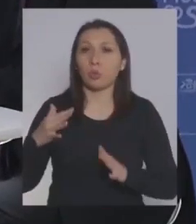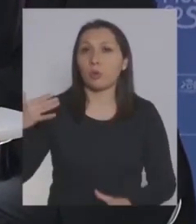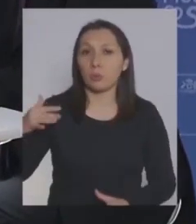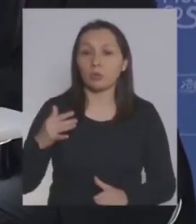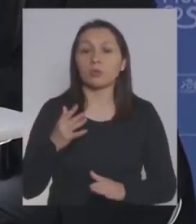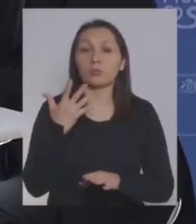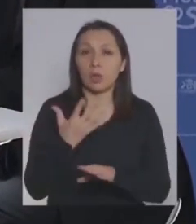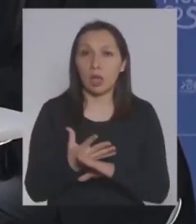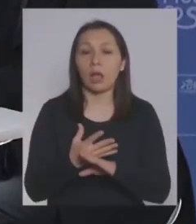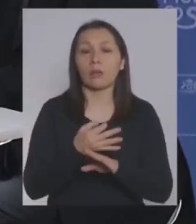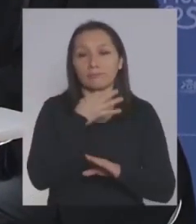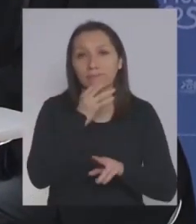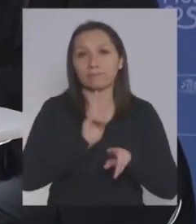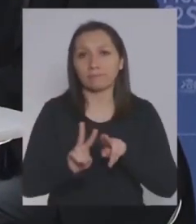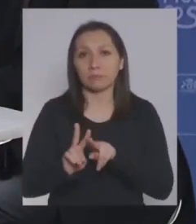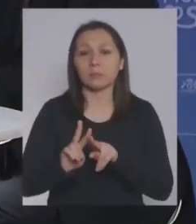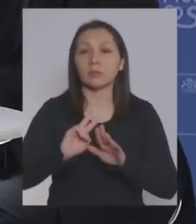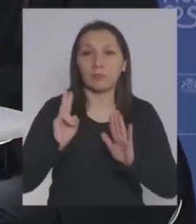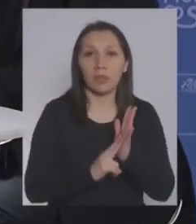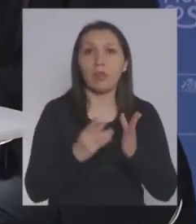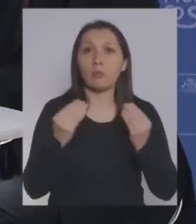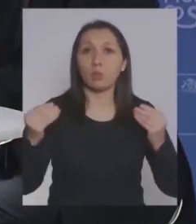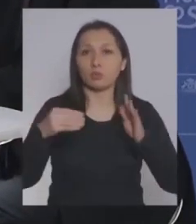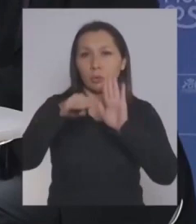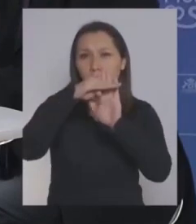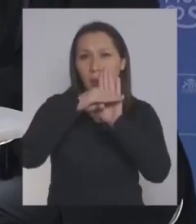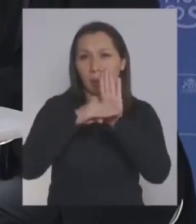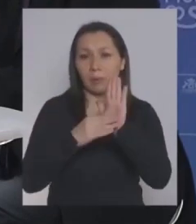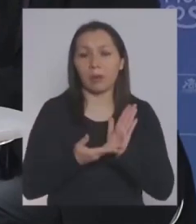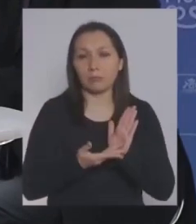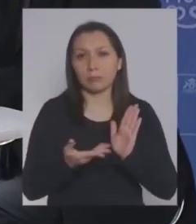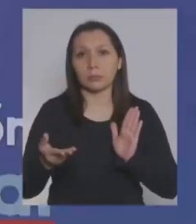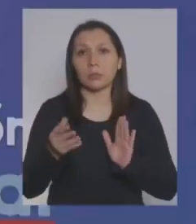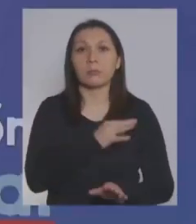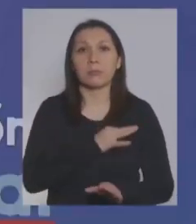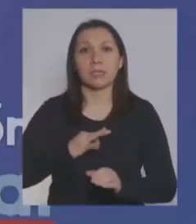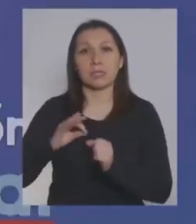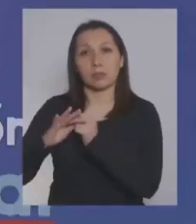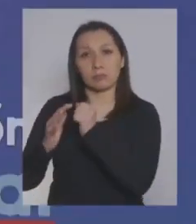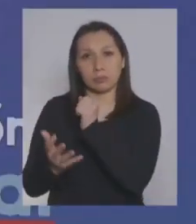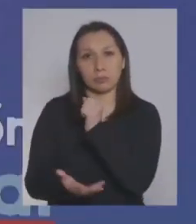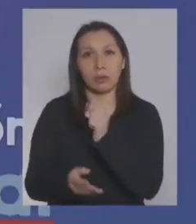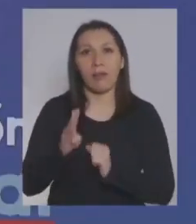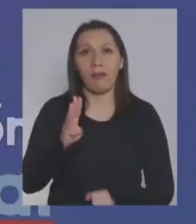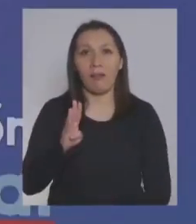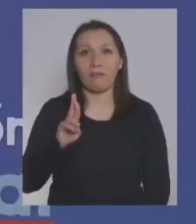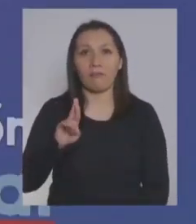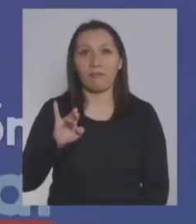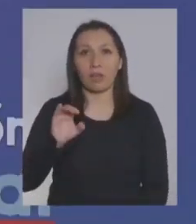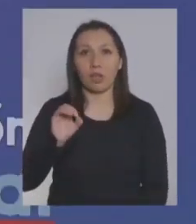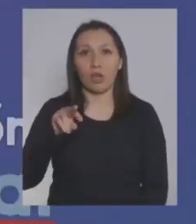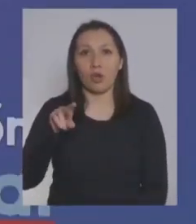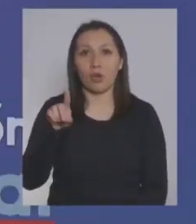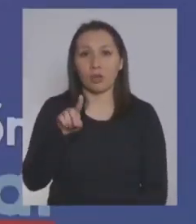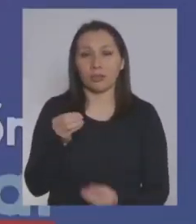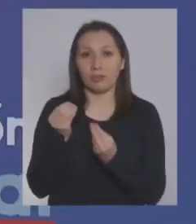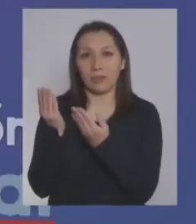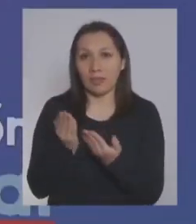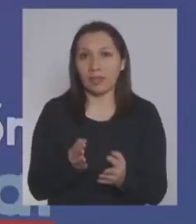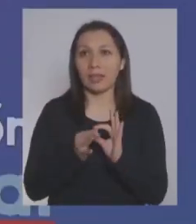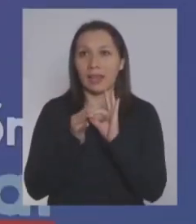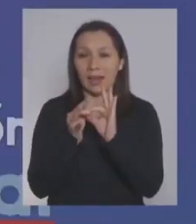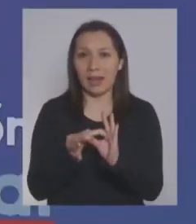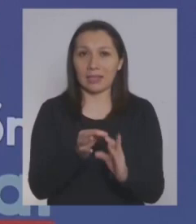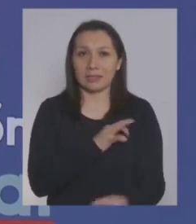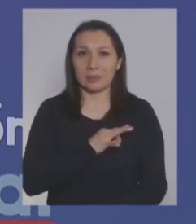para que hayan sido realidad muchas de estas medidas. Estamos con el ministro de Hacienda, Ignacio Briones, a quien le damos la bienvenida. Muchas gracias,